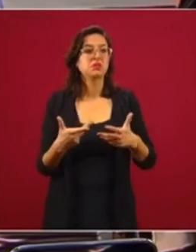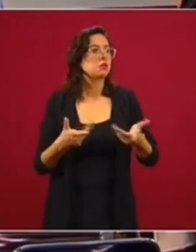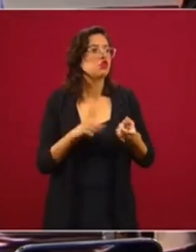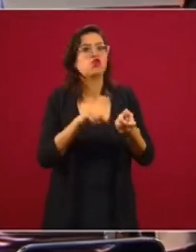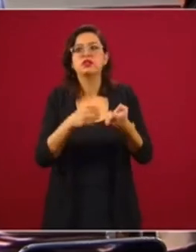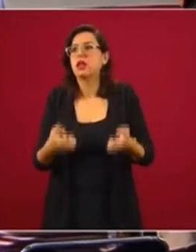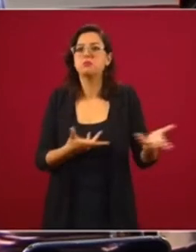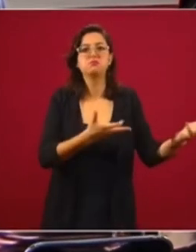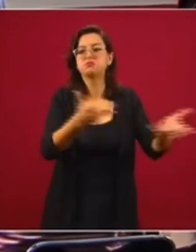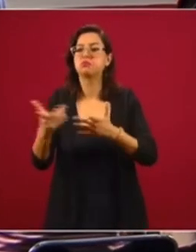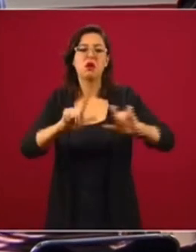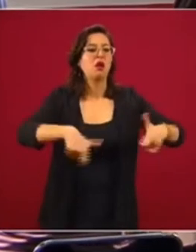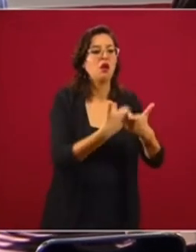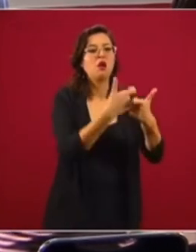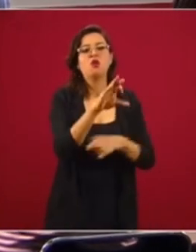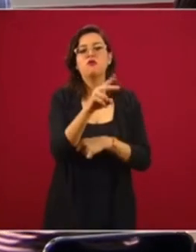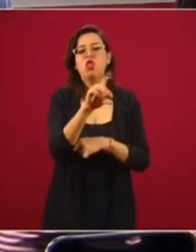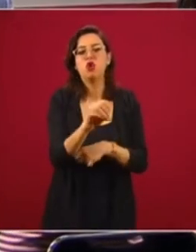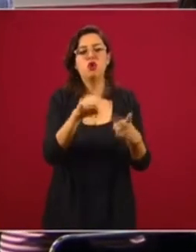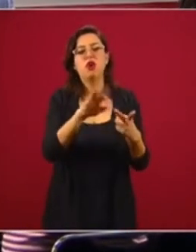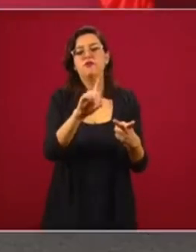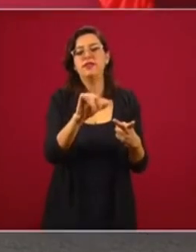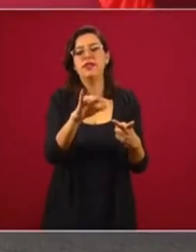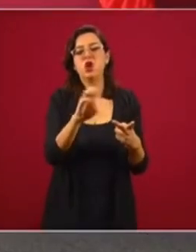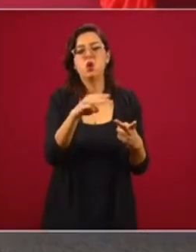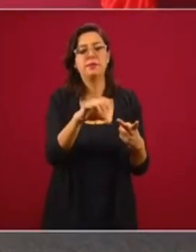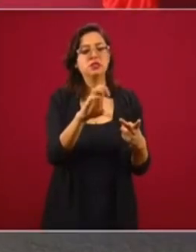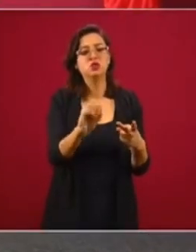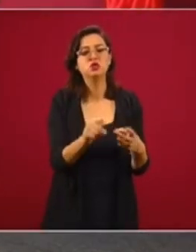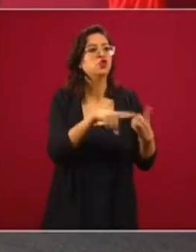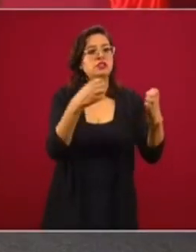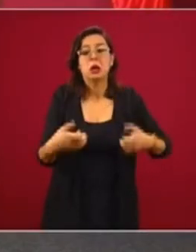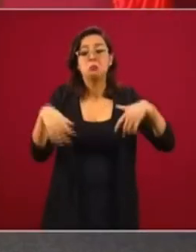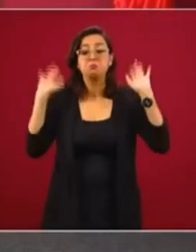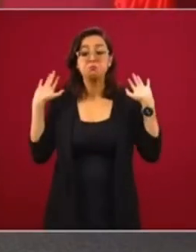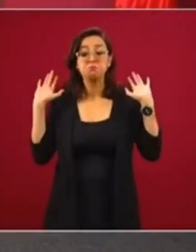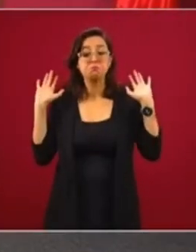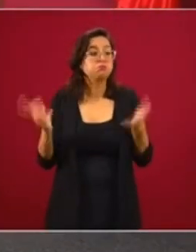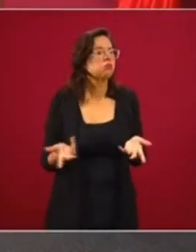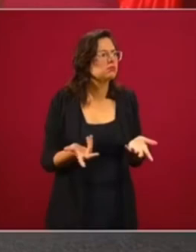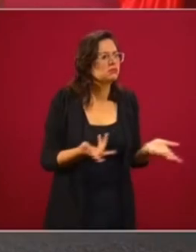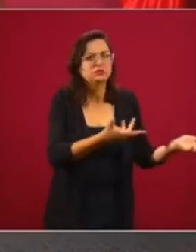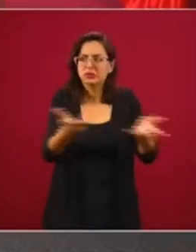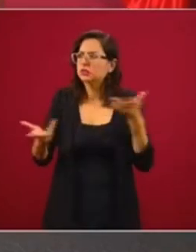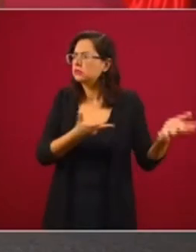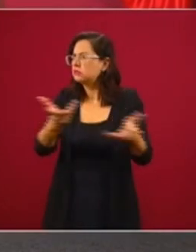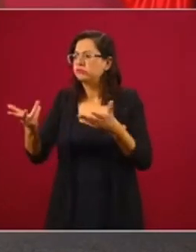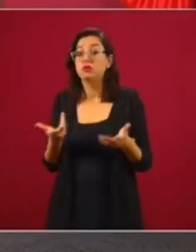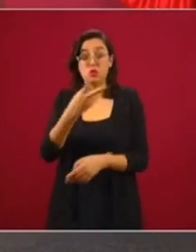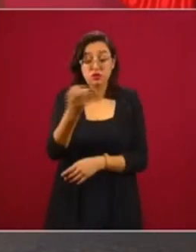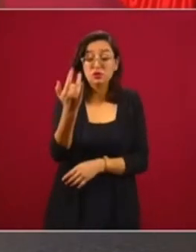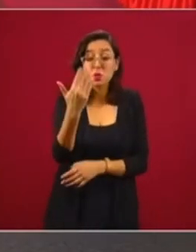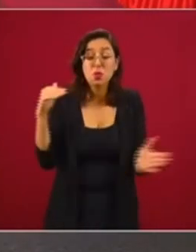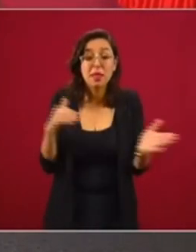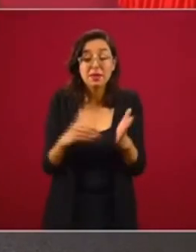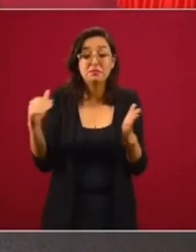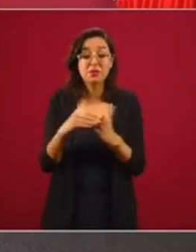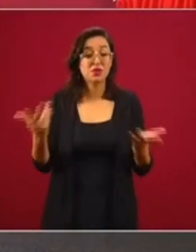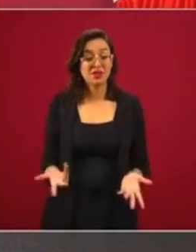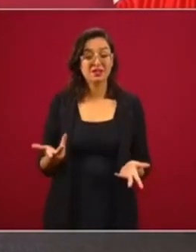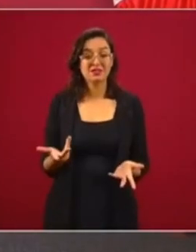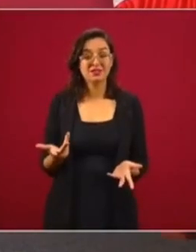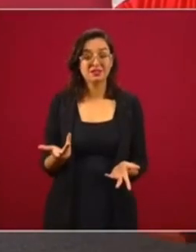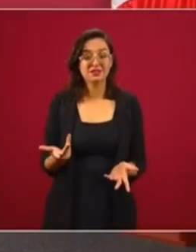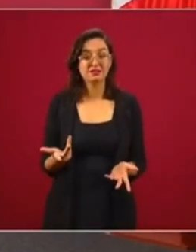arreglados, en fondos y fideicomisos. Imagínense lo que nos ayuda. 250 mil millones para que nos entiendan los